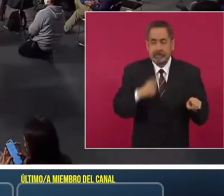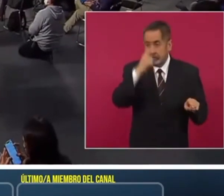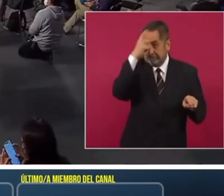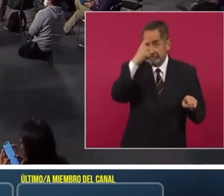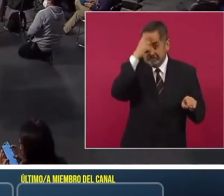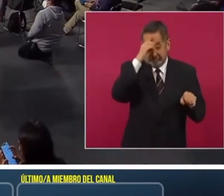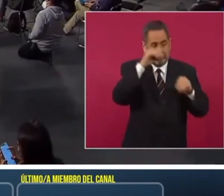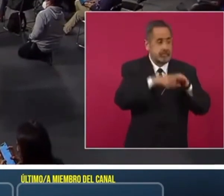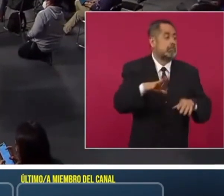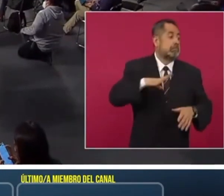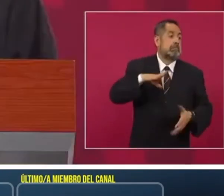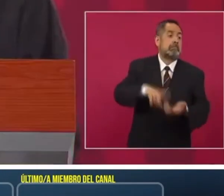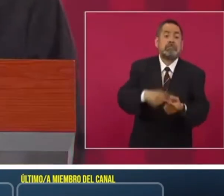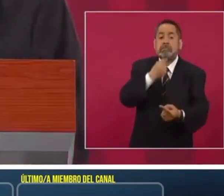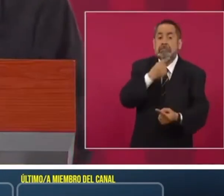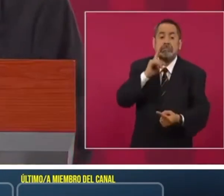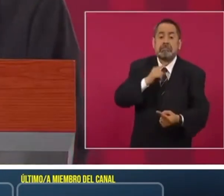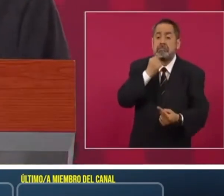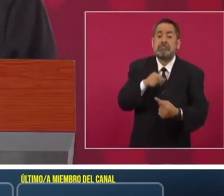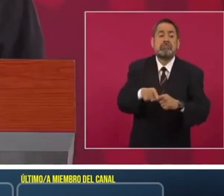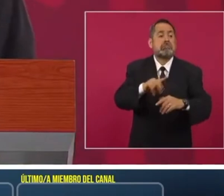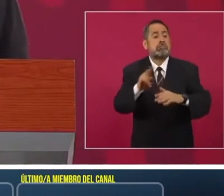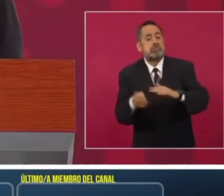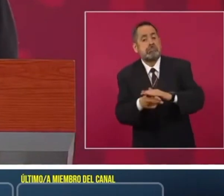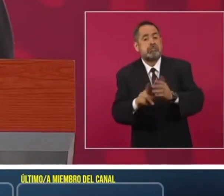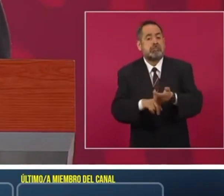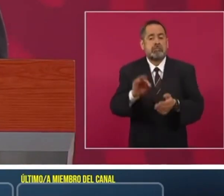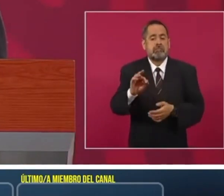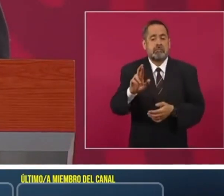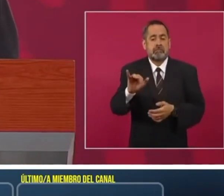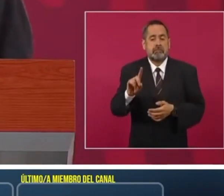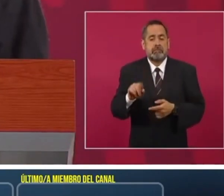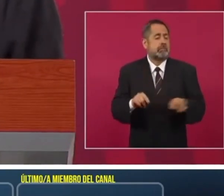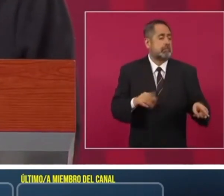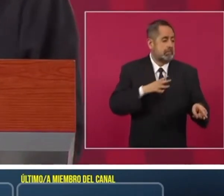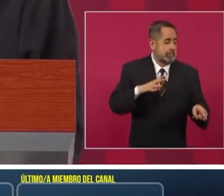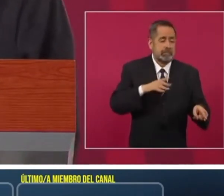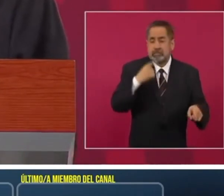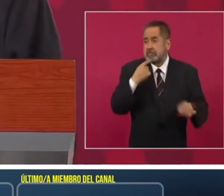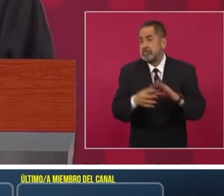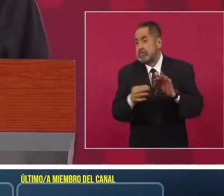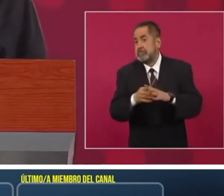niña Frida Sofía.